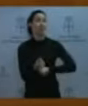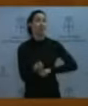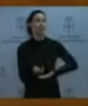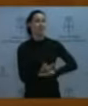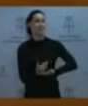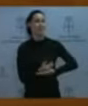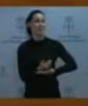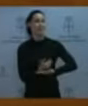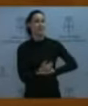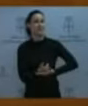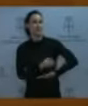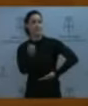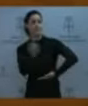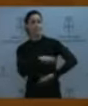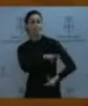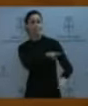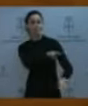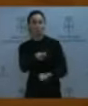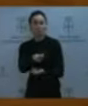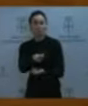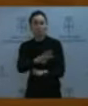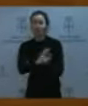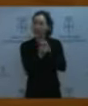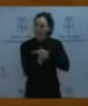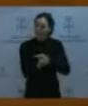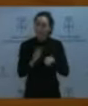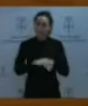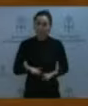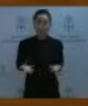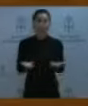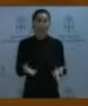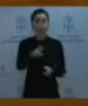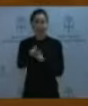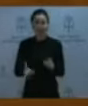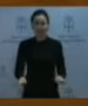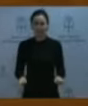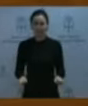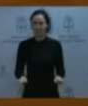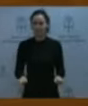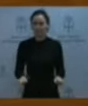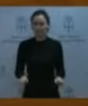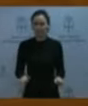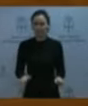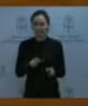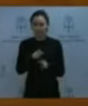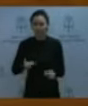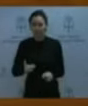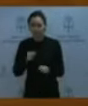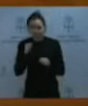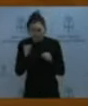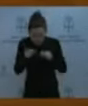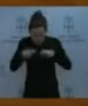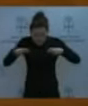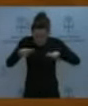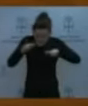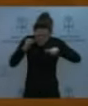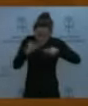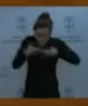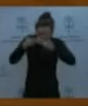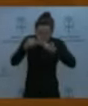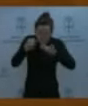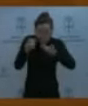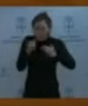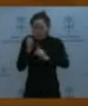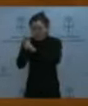vez de hacer la administración el esfuerzo de ponerse al servicio del ciudadano, vaya, es el ciudadano el que tiene que andar mirando la letra pequeña y entonces ahora voy a